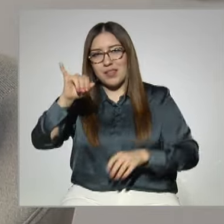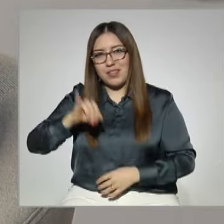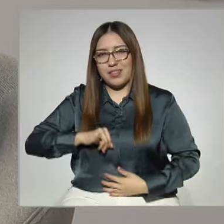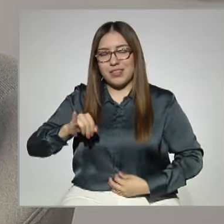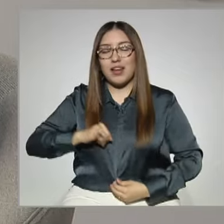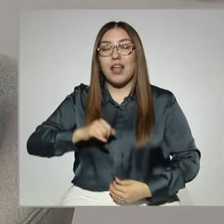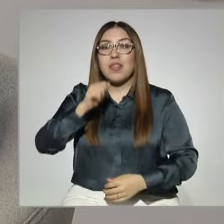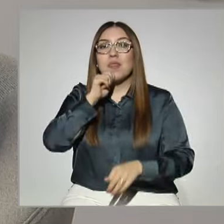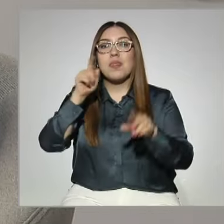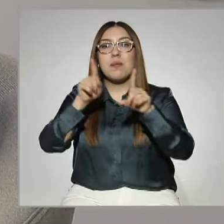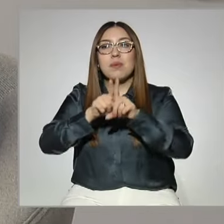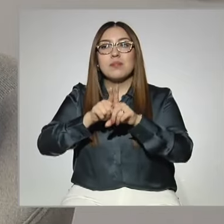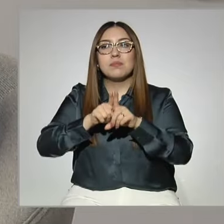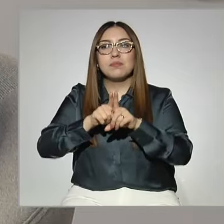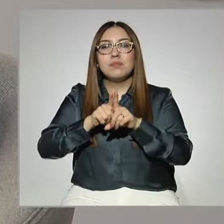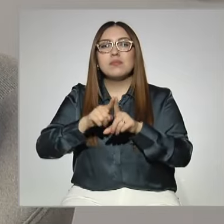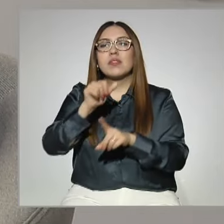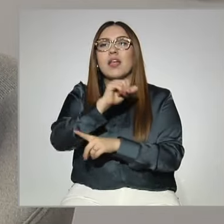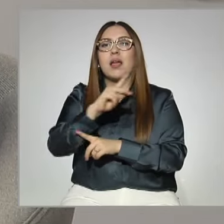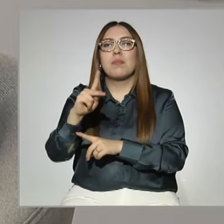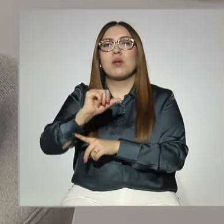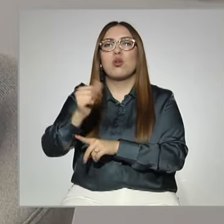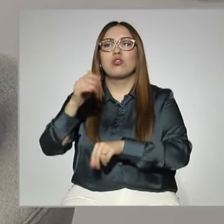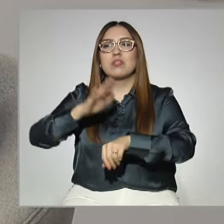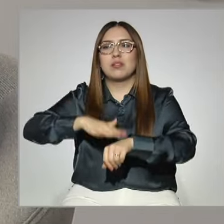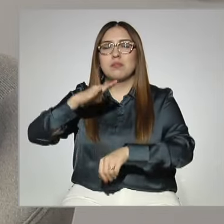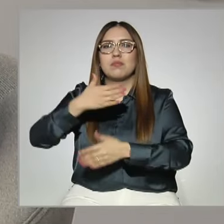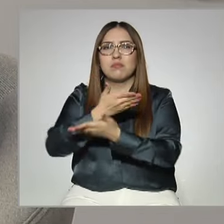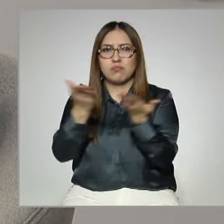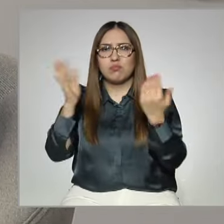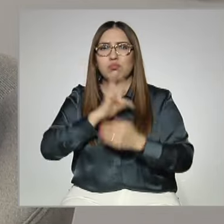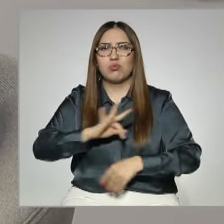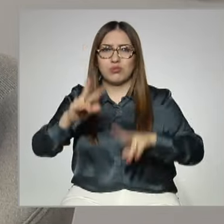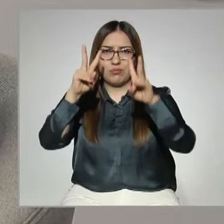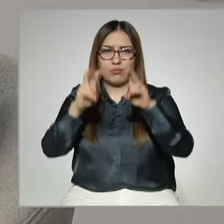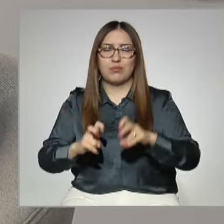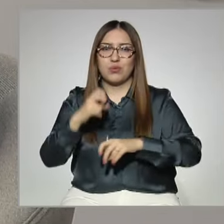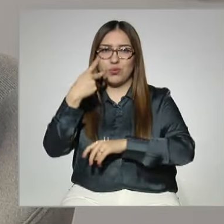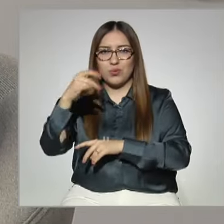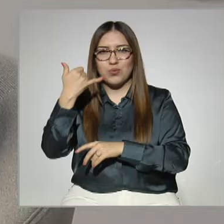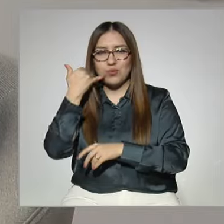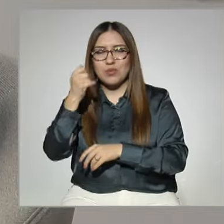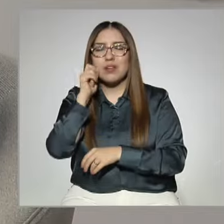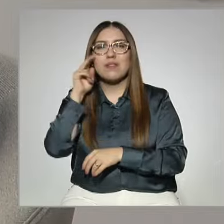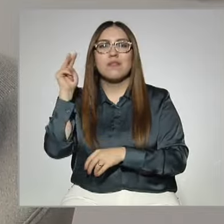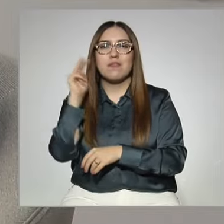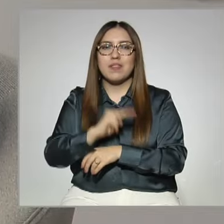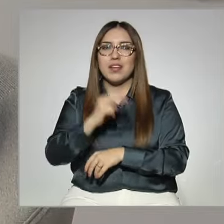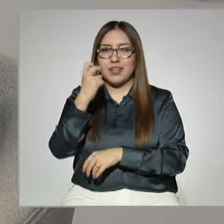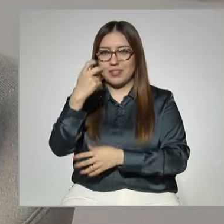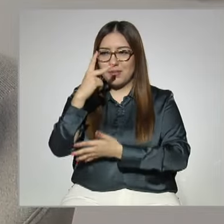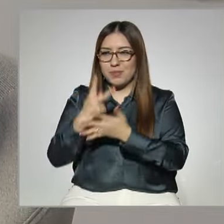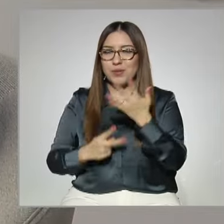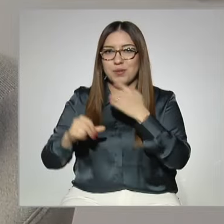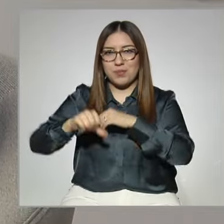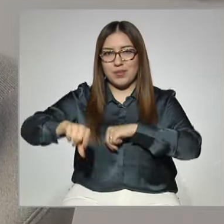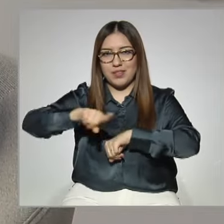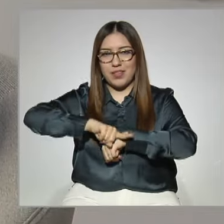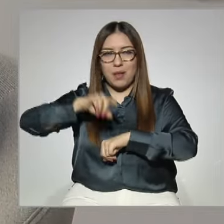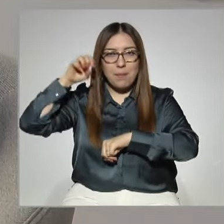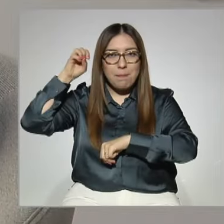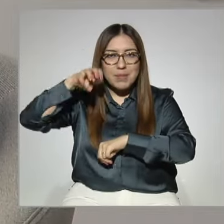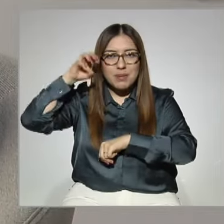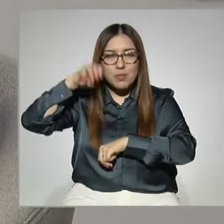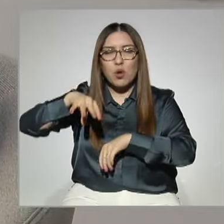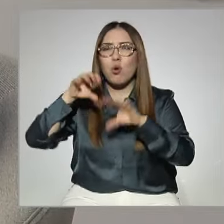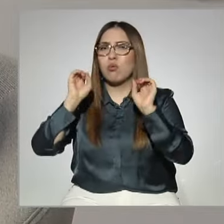también estamos en la aplicación 11 más para que la descarguen en su teléfono y para que puedan ver este programa en vivo o si tienen alguna duda